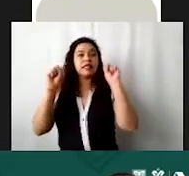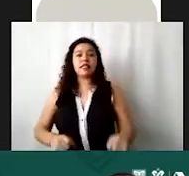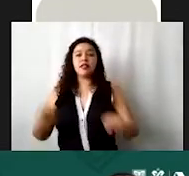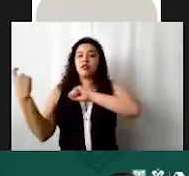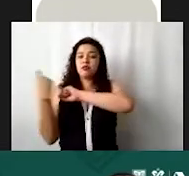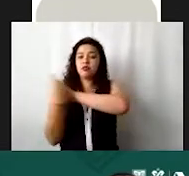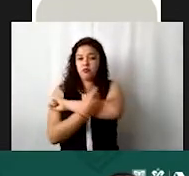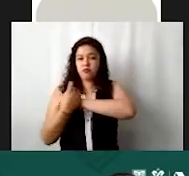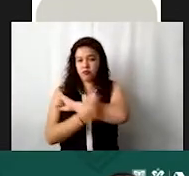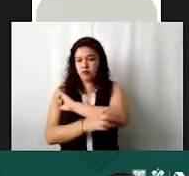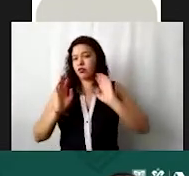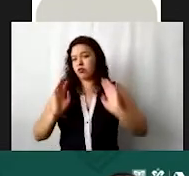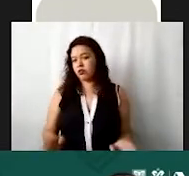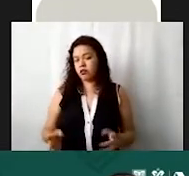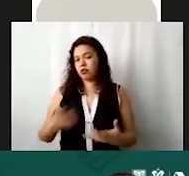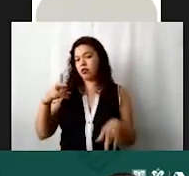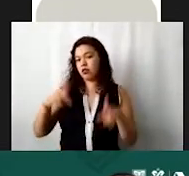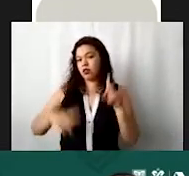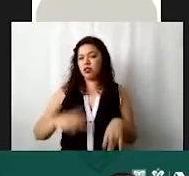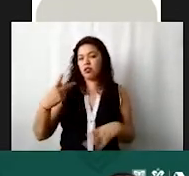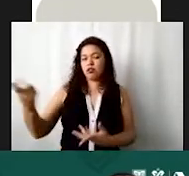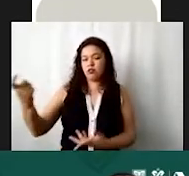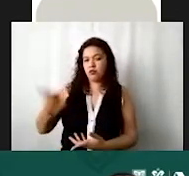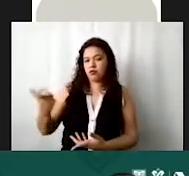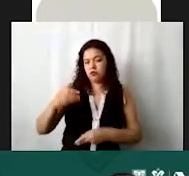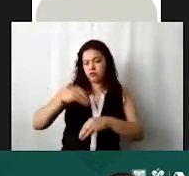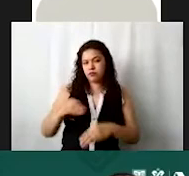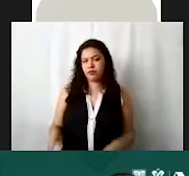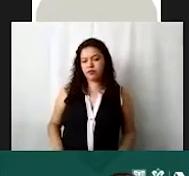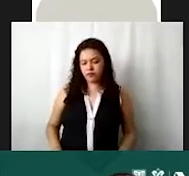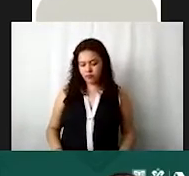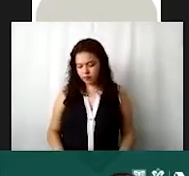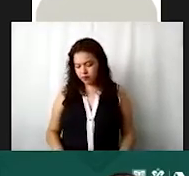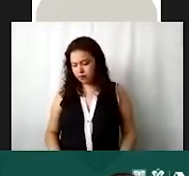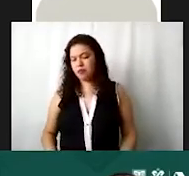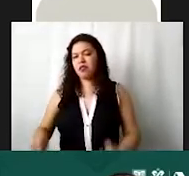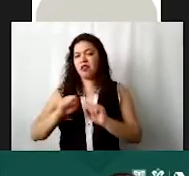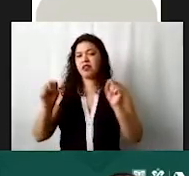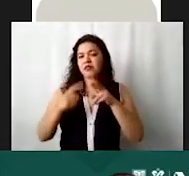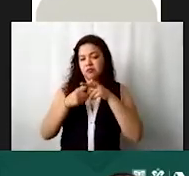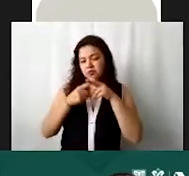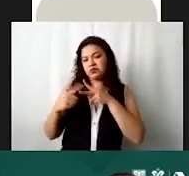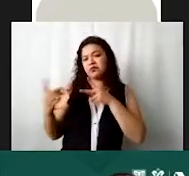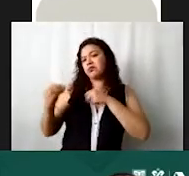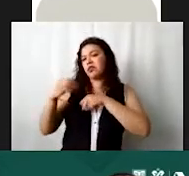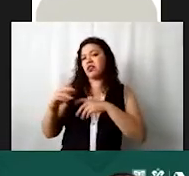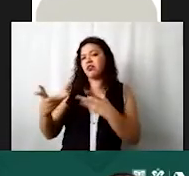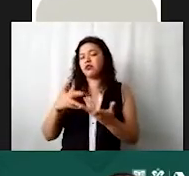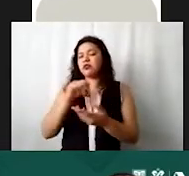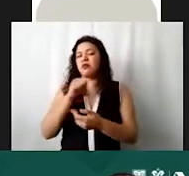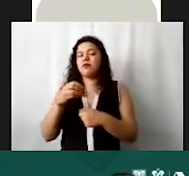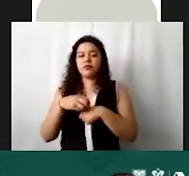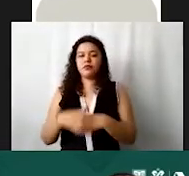por default dependiendo el tiempo de ingresos que hayan metido el sistema es el cálculo y lo incluye así que ustedes no tienen que incluirlo